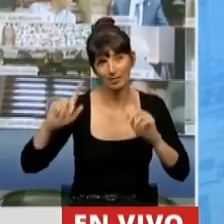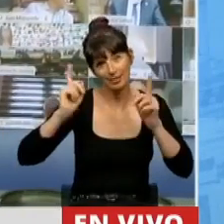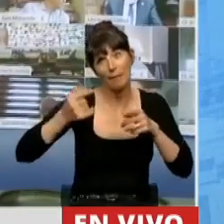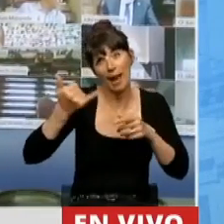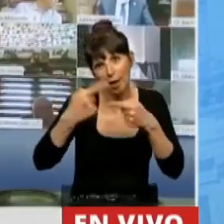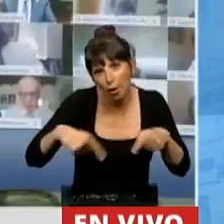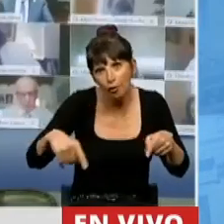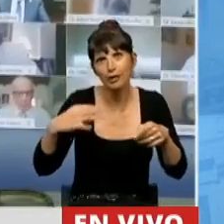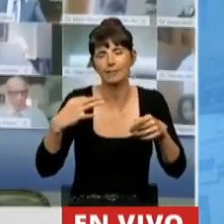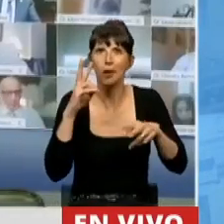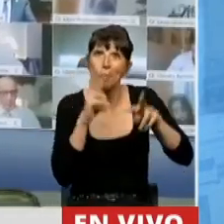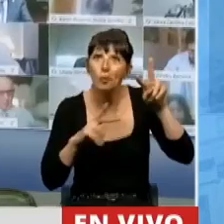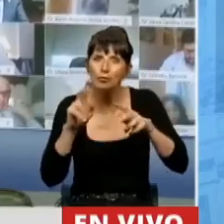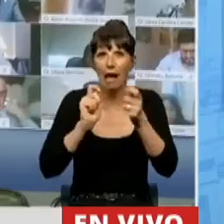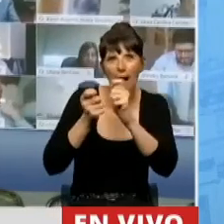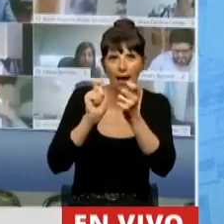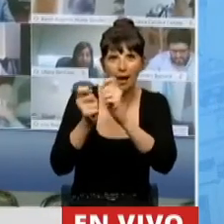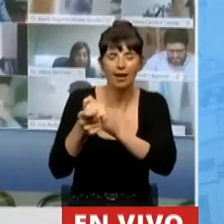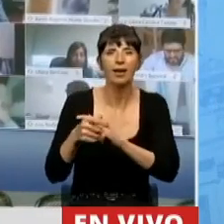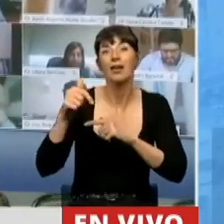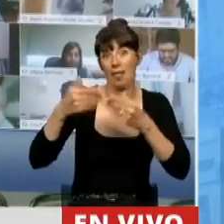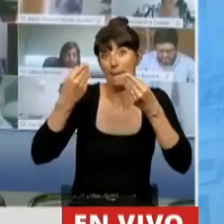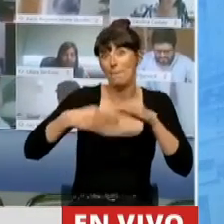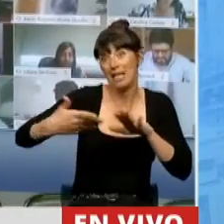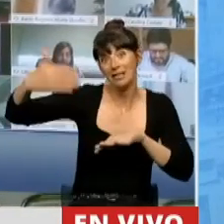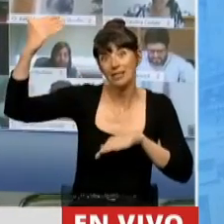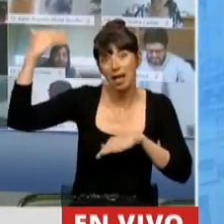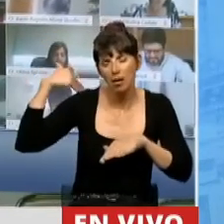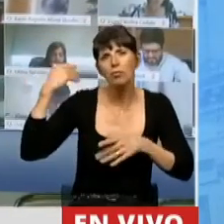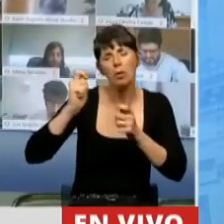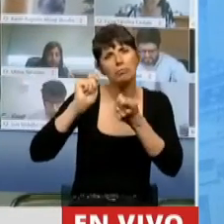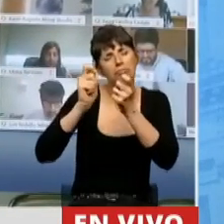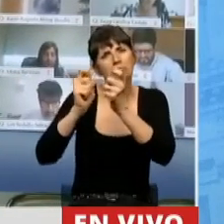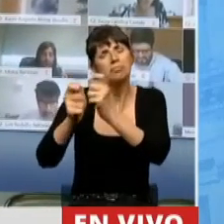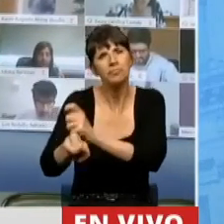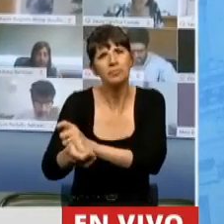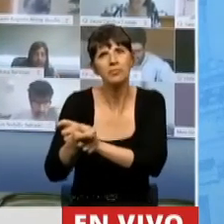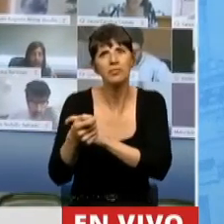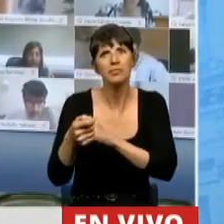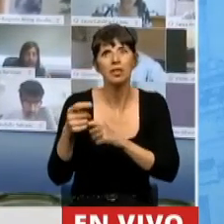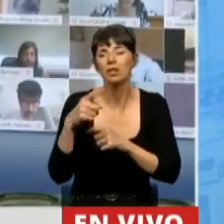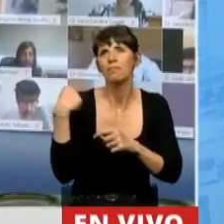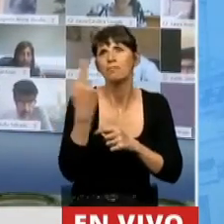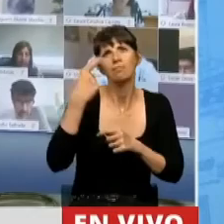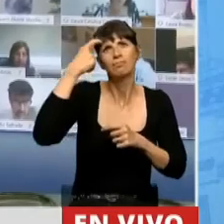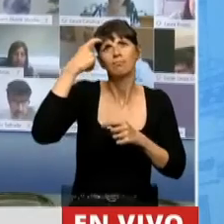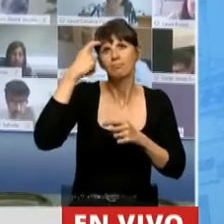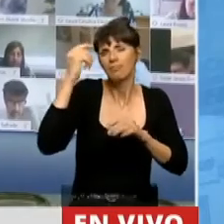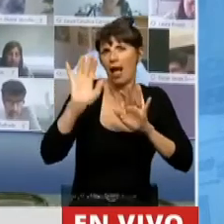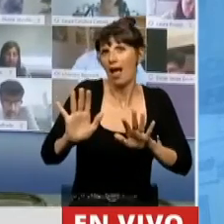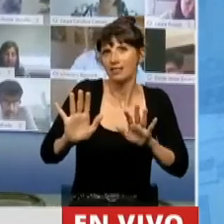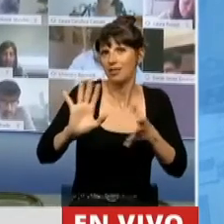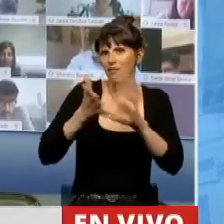Desde sus inicios, en ese desarrollo, digamos, que nosotros podemos tenerlo como que forma parte de una memoria